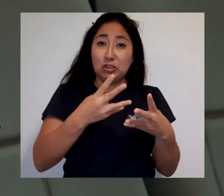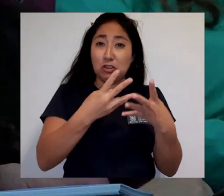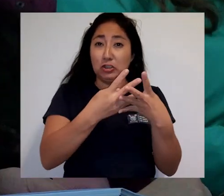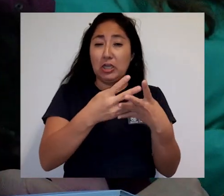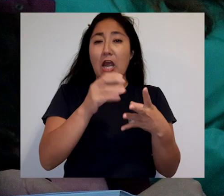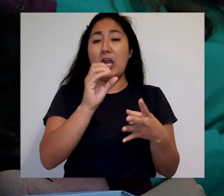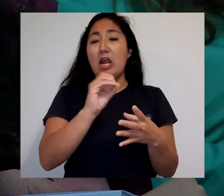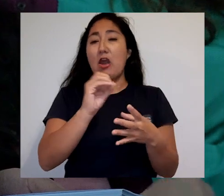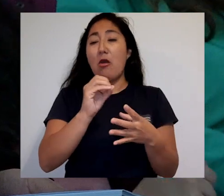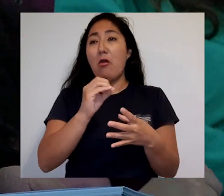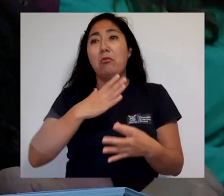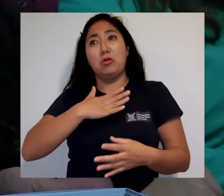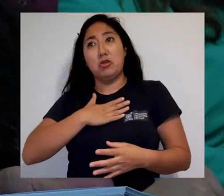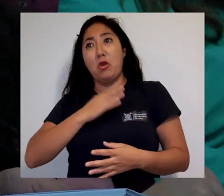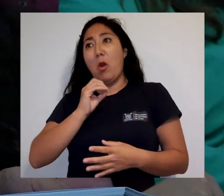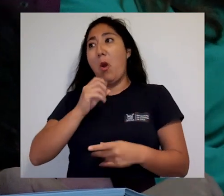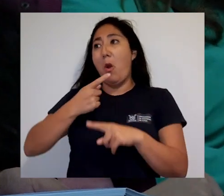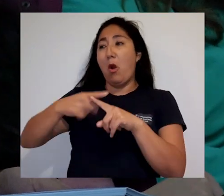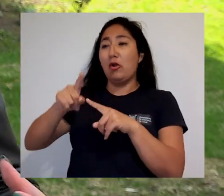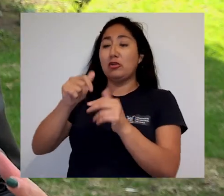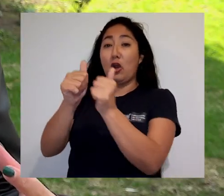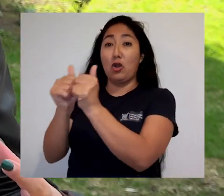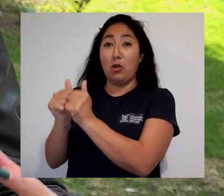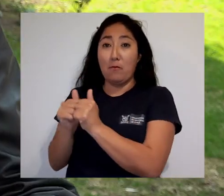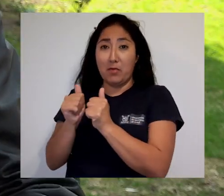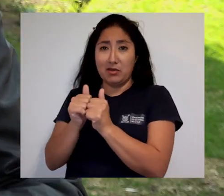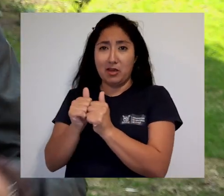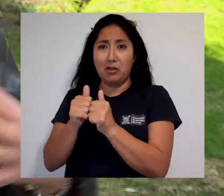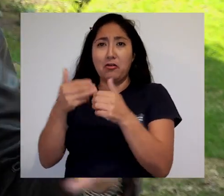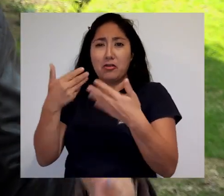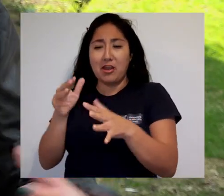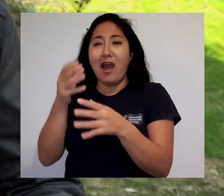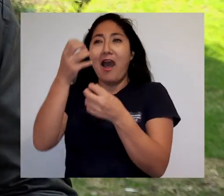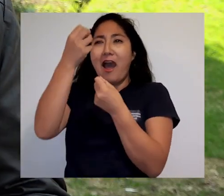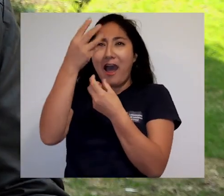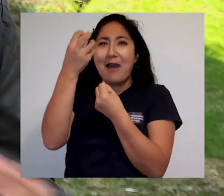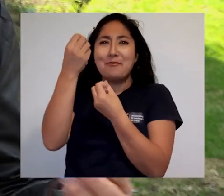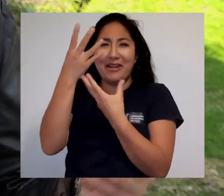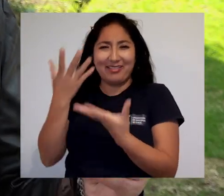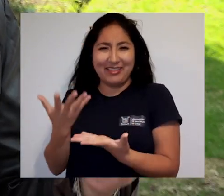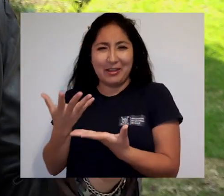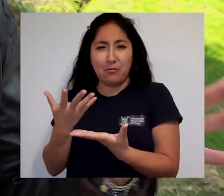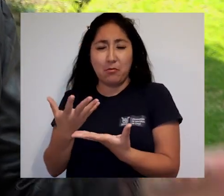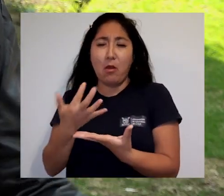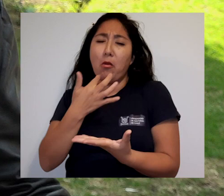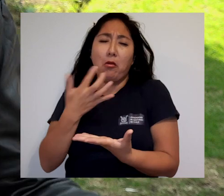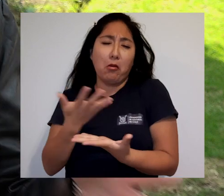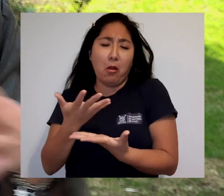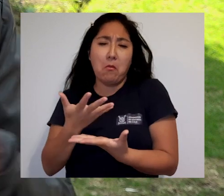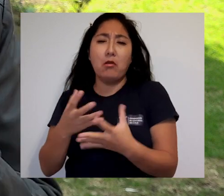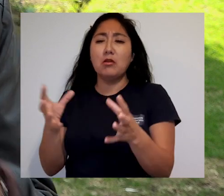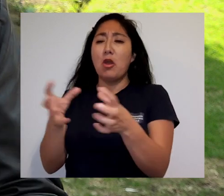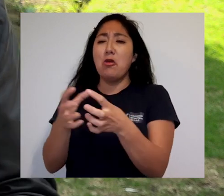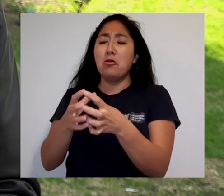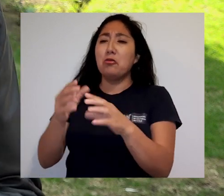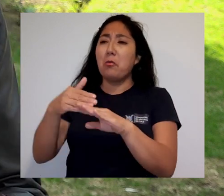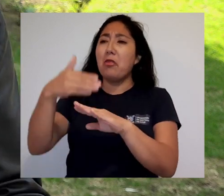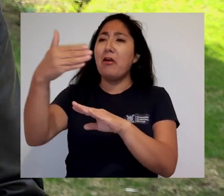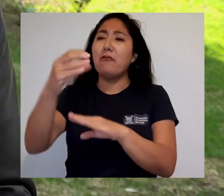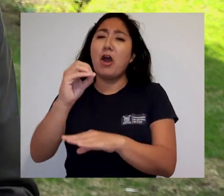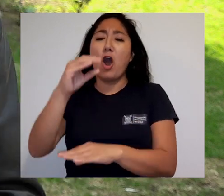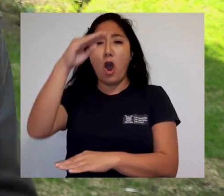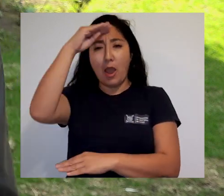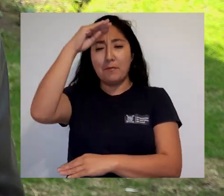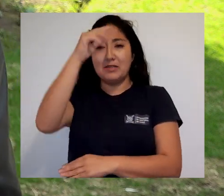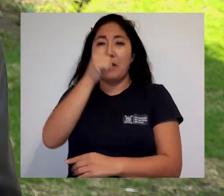al menos yo y quizás varios de mis compañeros lo hemos ido aprendiendo por grupos externos o por experiencias